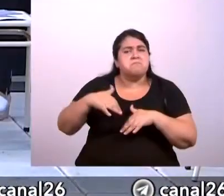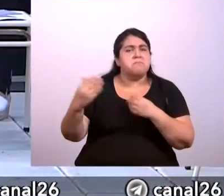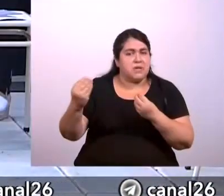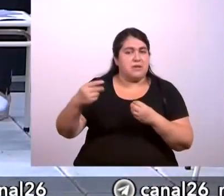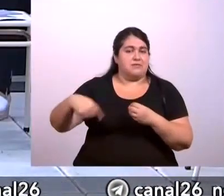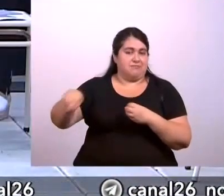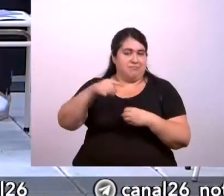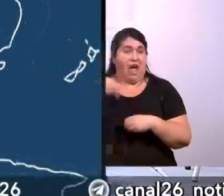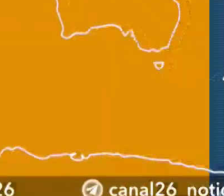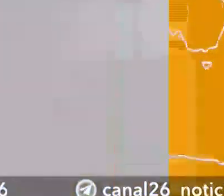había un descampado.